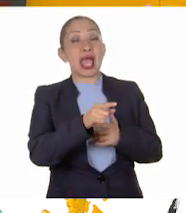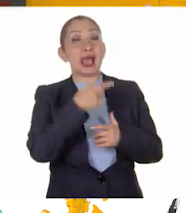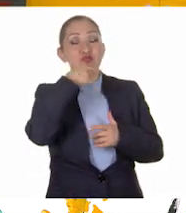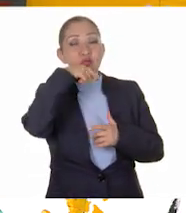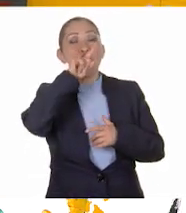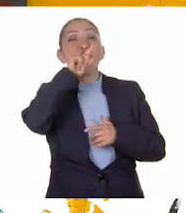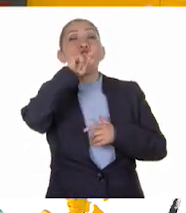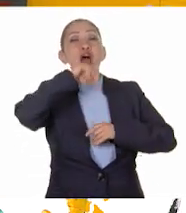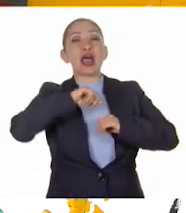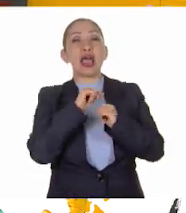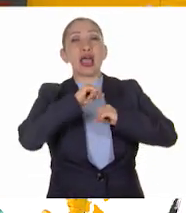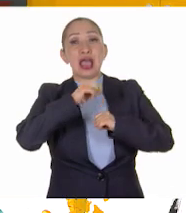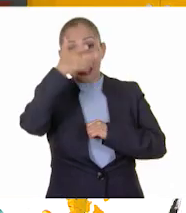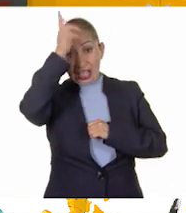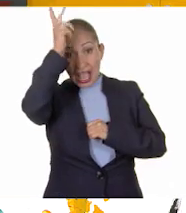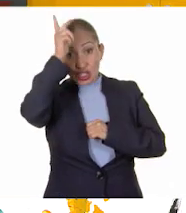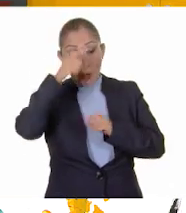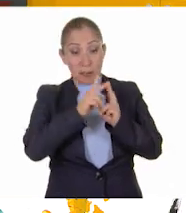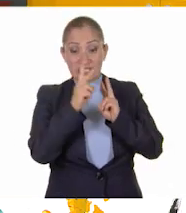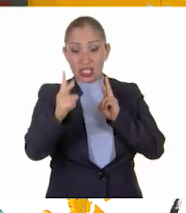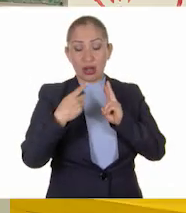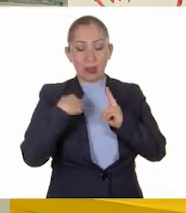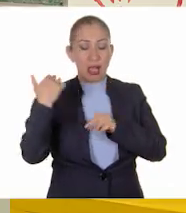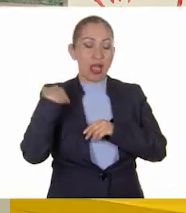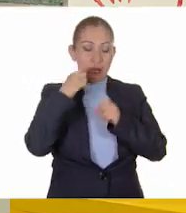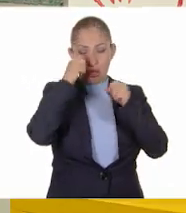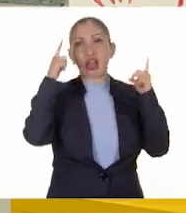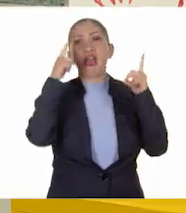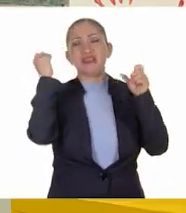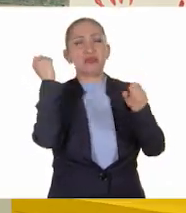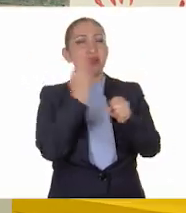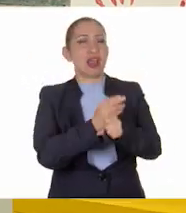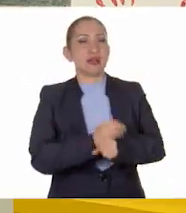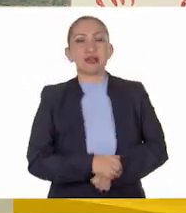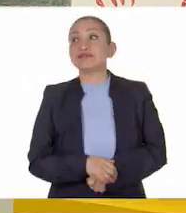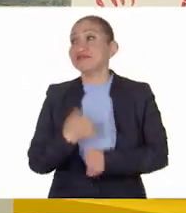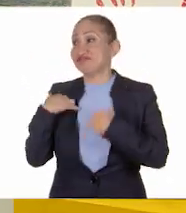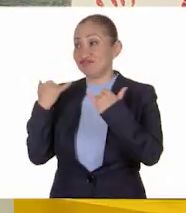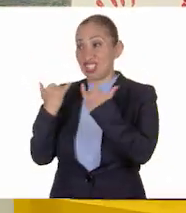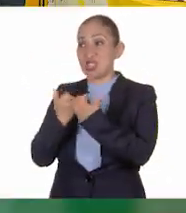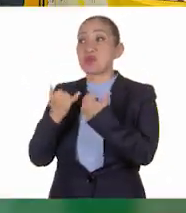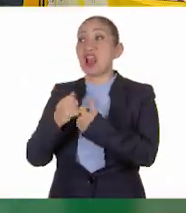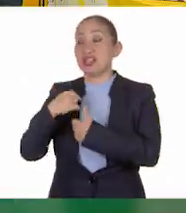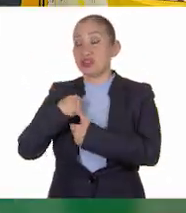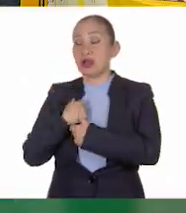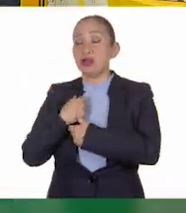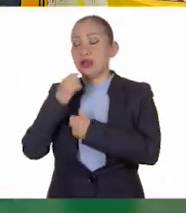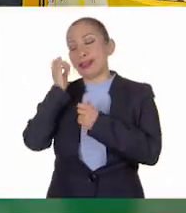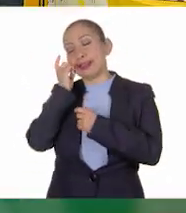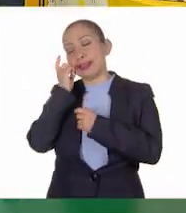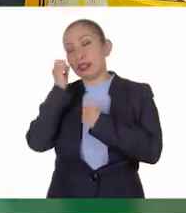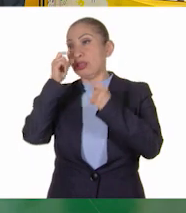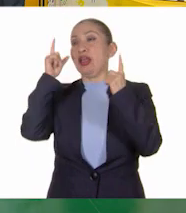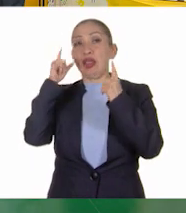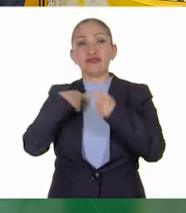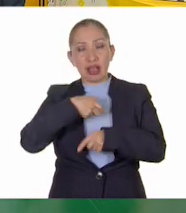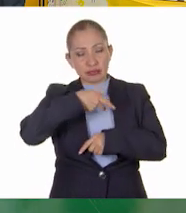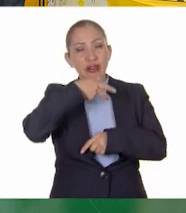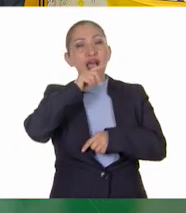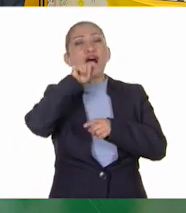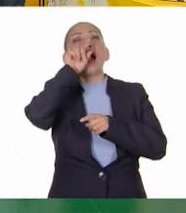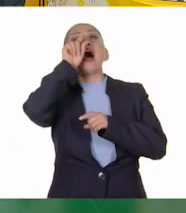gallo de mi vecino me despierte todas las mañanas. Mucho, muy temprano. A mí también. Y cuando le hacen...